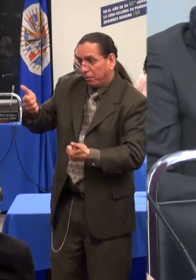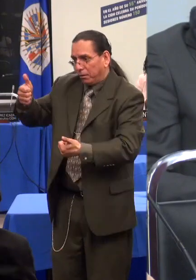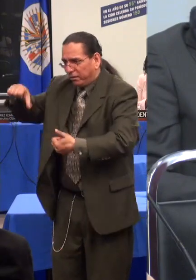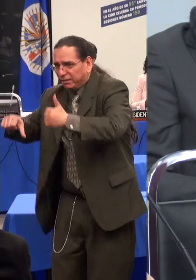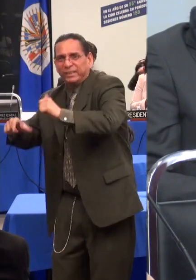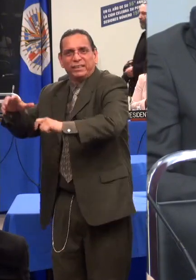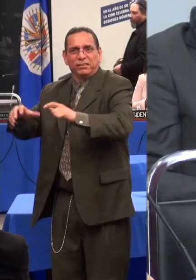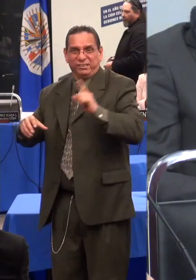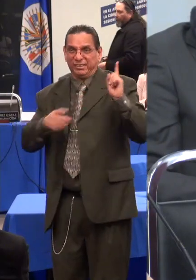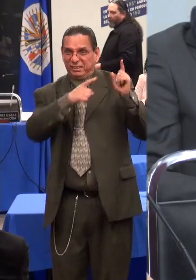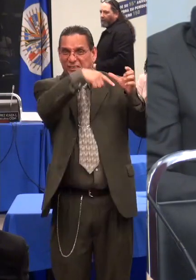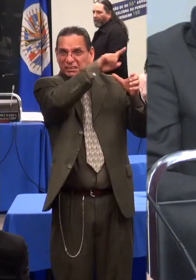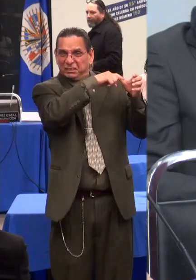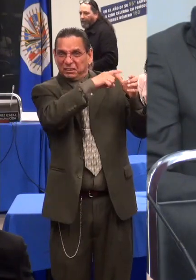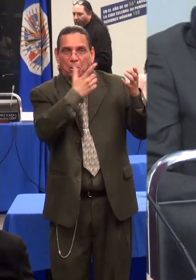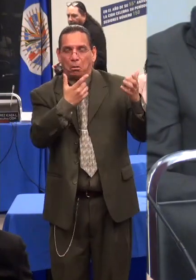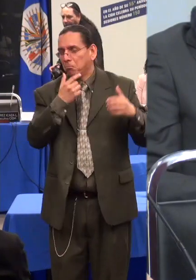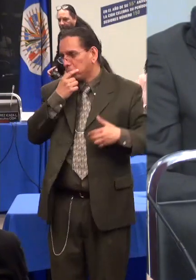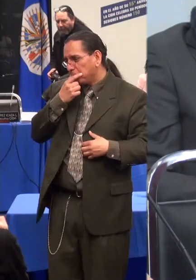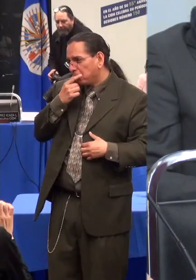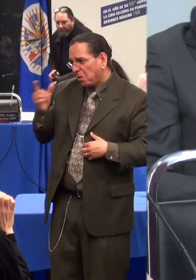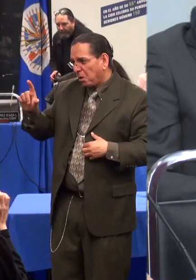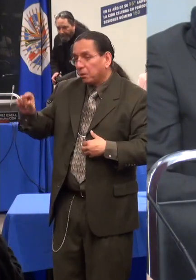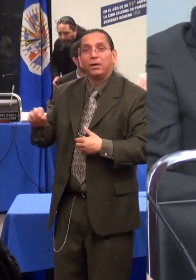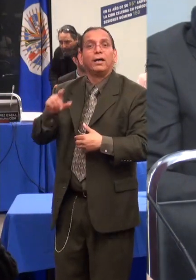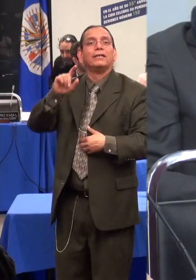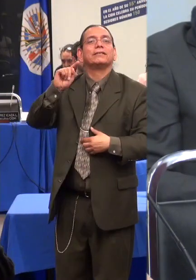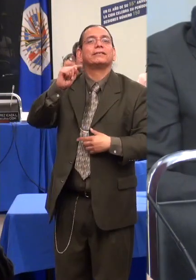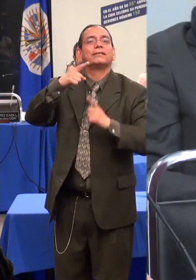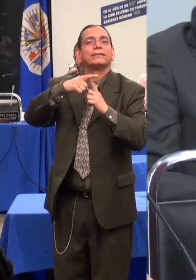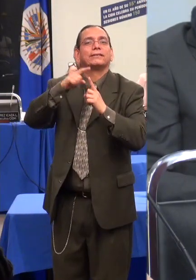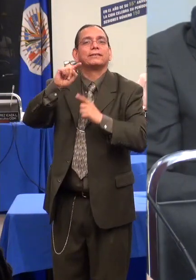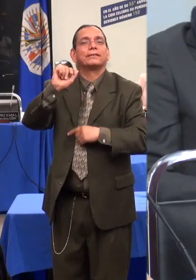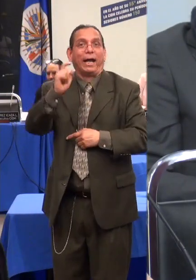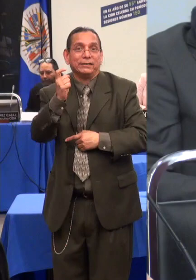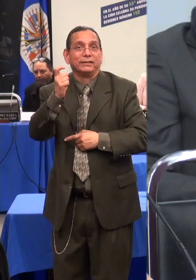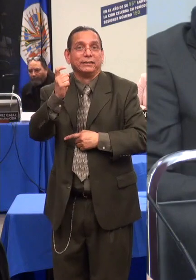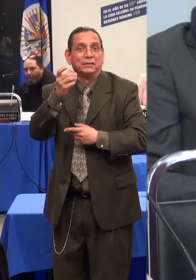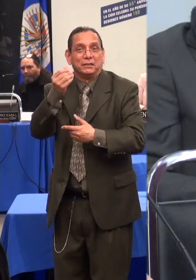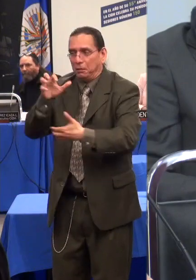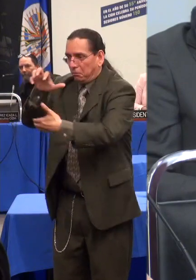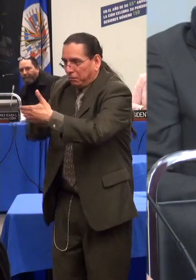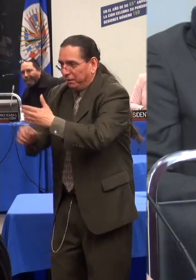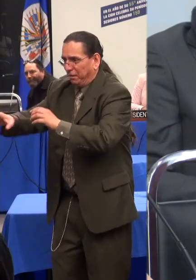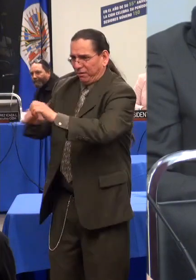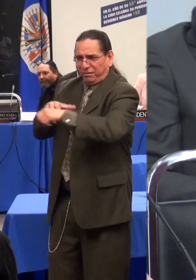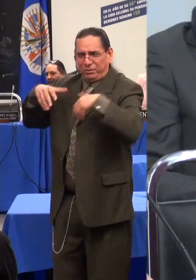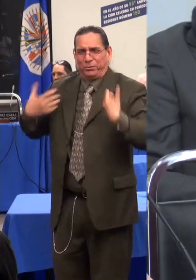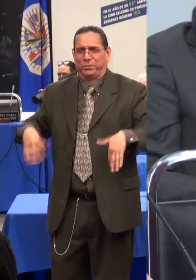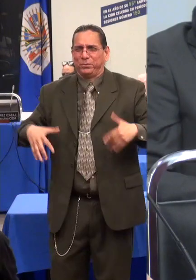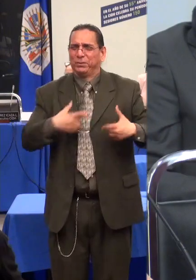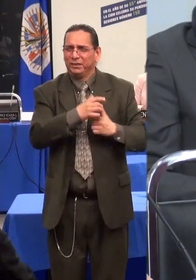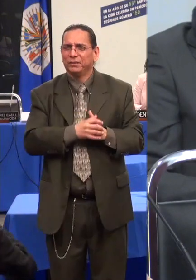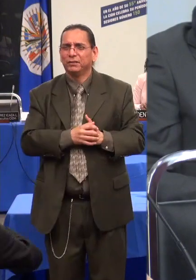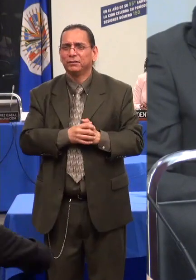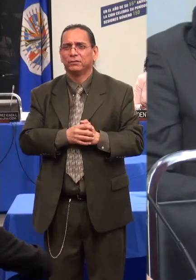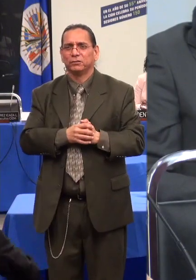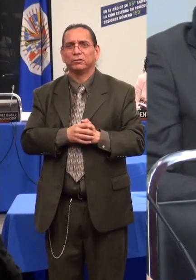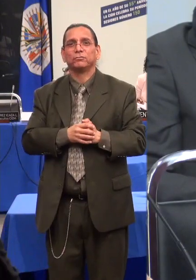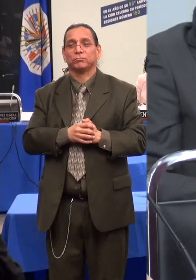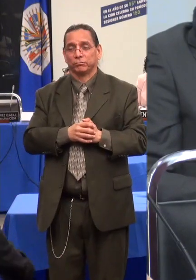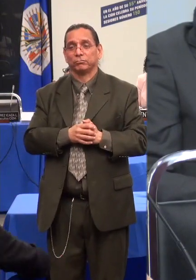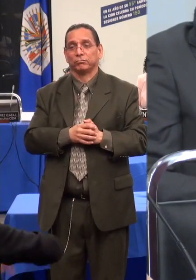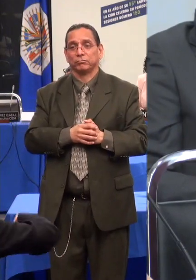tiene obligaciones claras bajo los estándares internacionales que le rigen al haber ratificado la Convención sobre los Derechos de las Personas con Discapacidad de